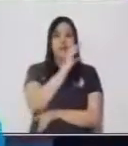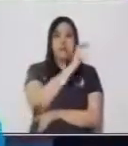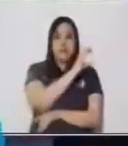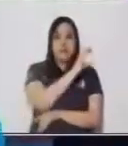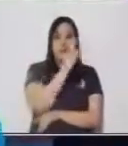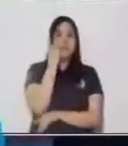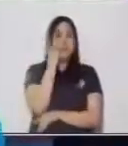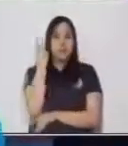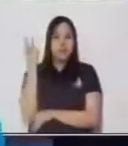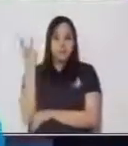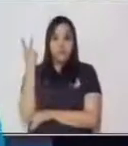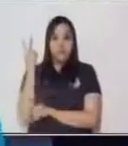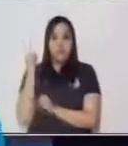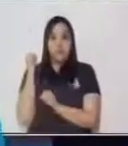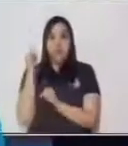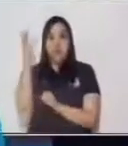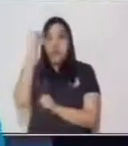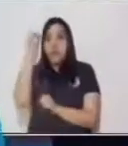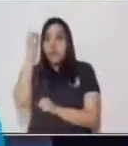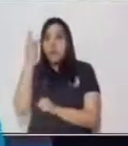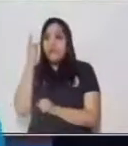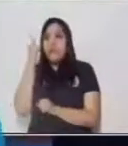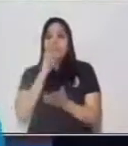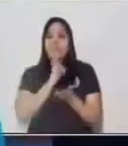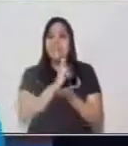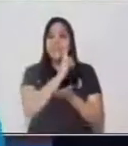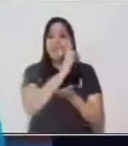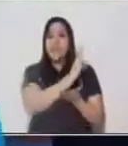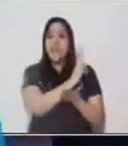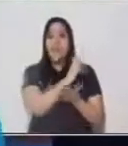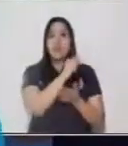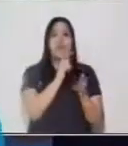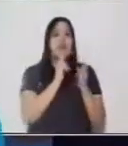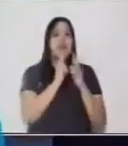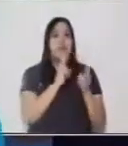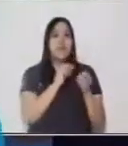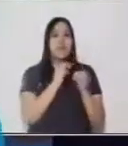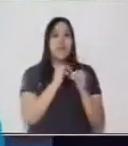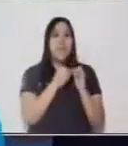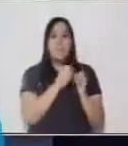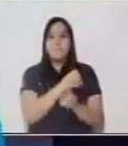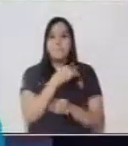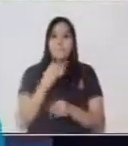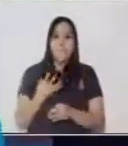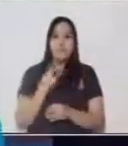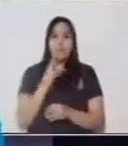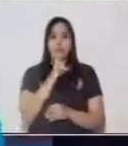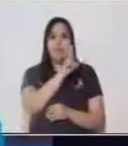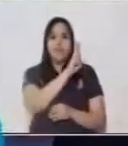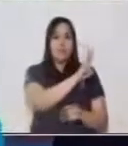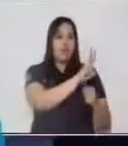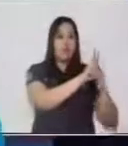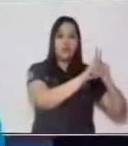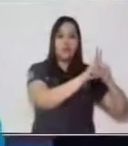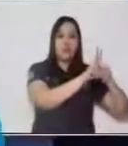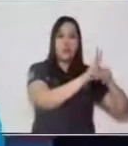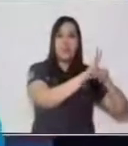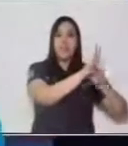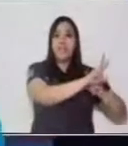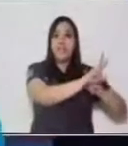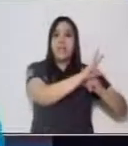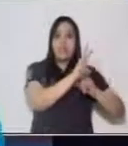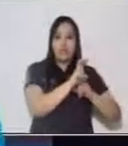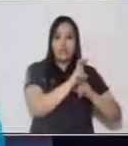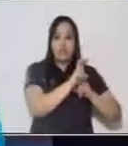que están acá, que dice que el valor relativo de 2 en las centenas es de 200.